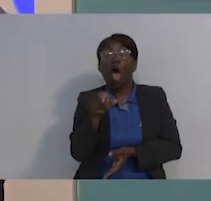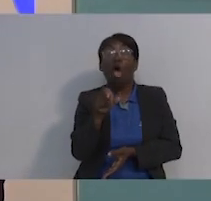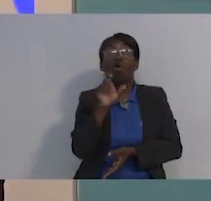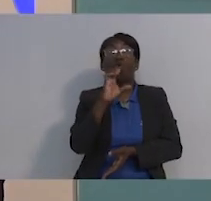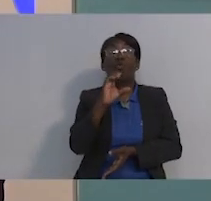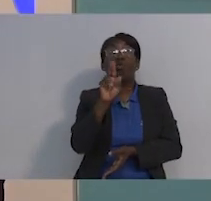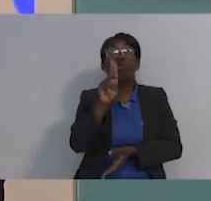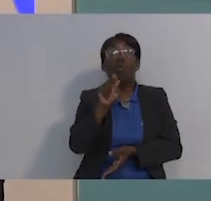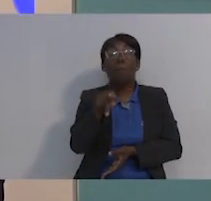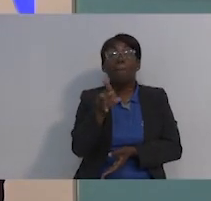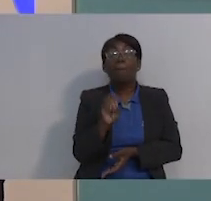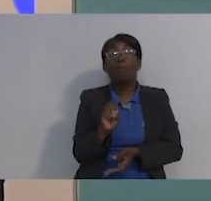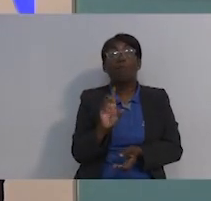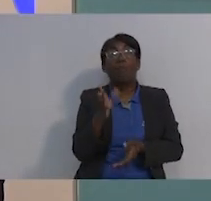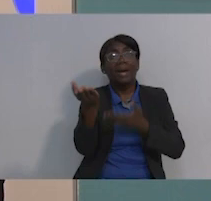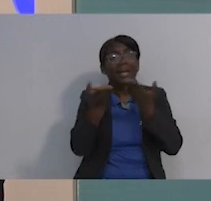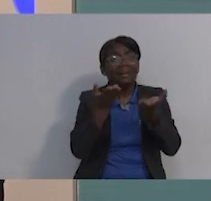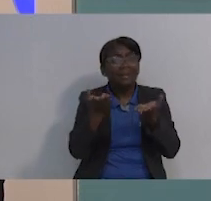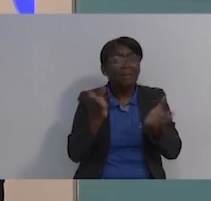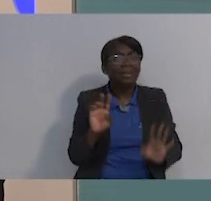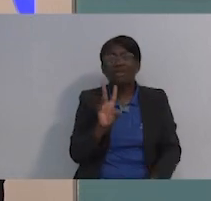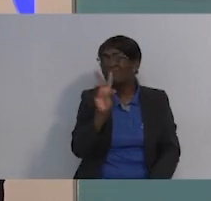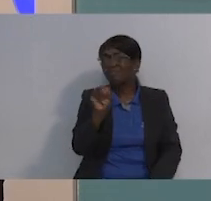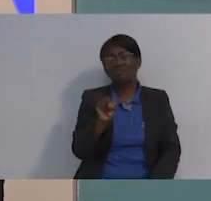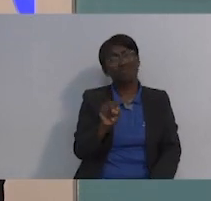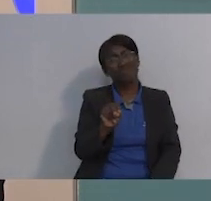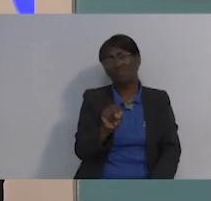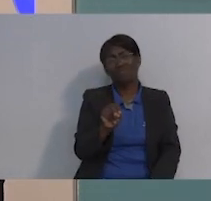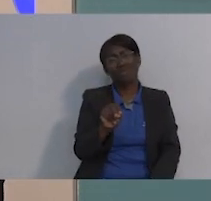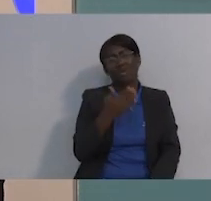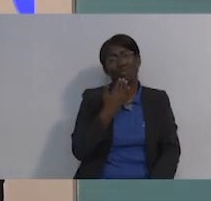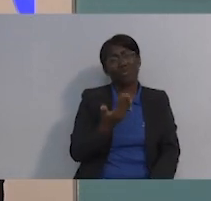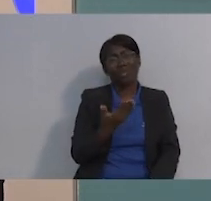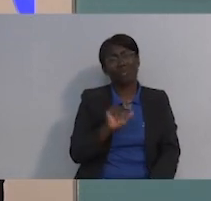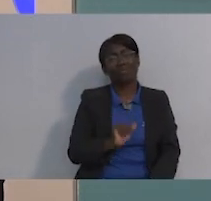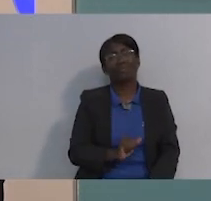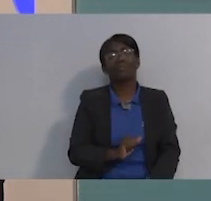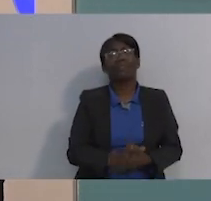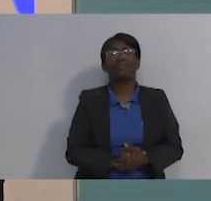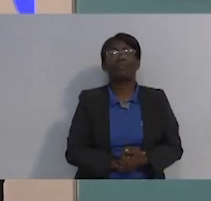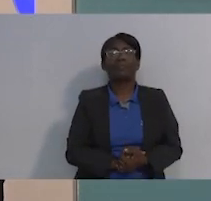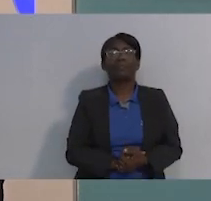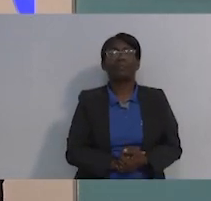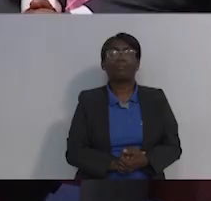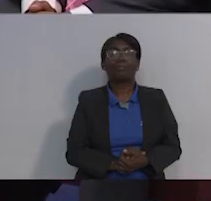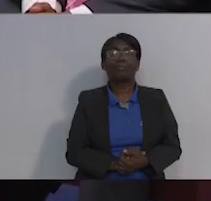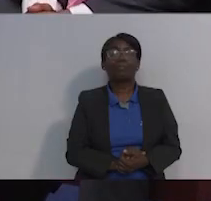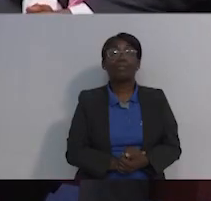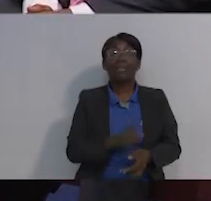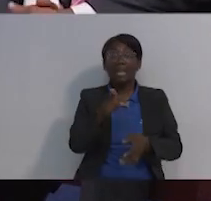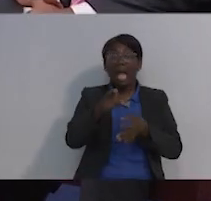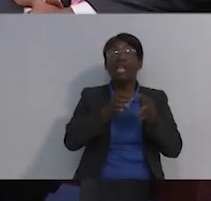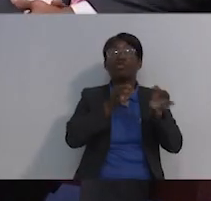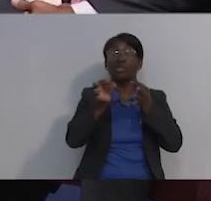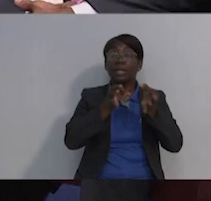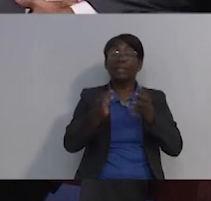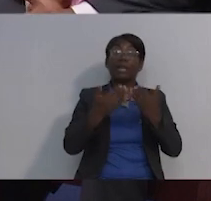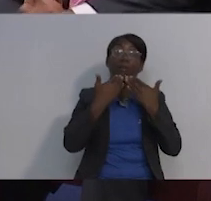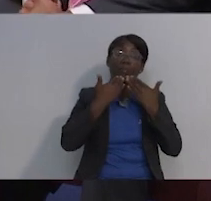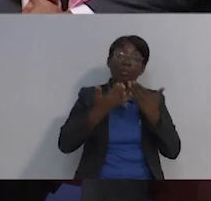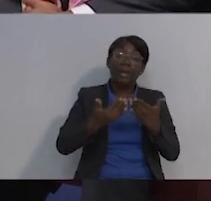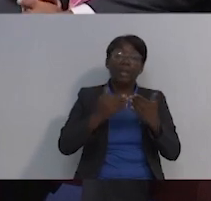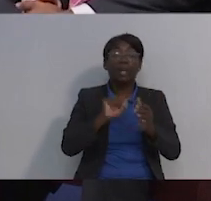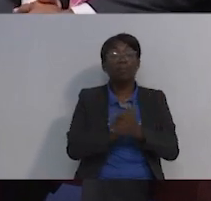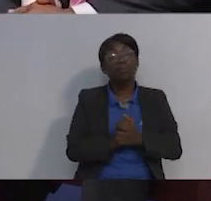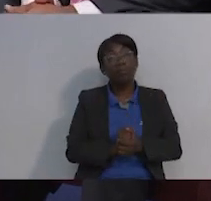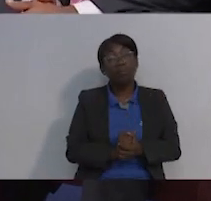todo eso. Entonces, bueno, no debería ser así, no me parece digno. Sí, hay noticias buenas